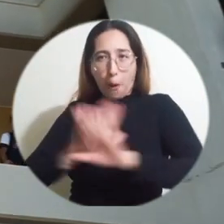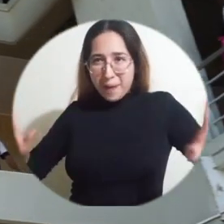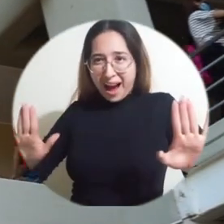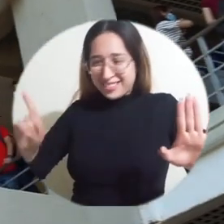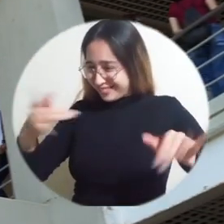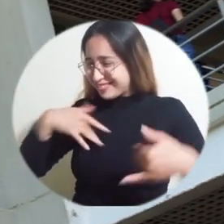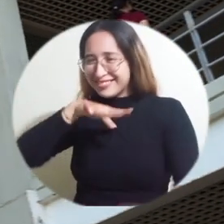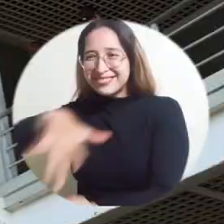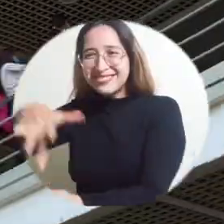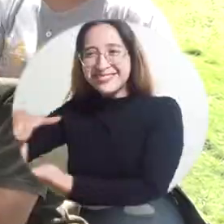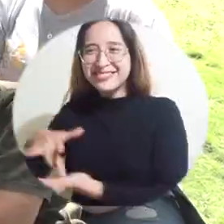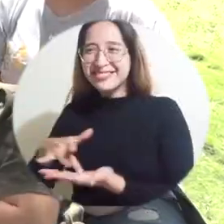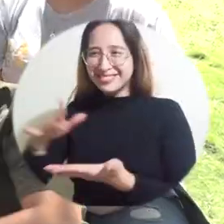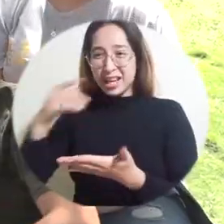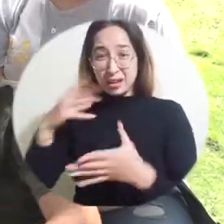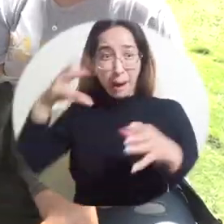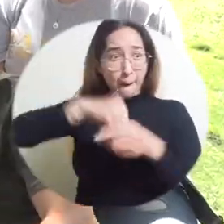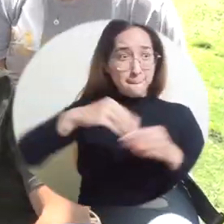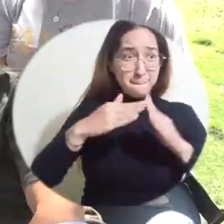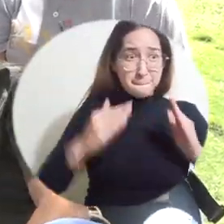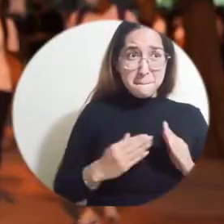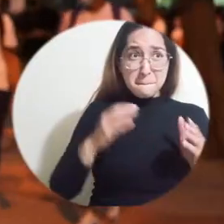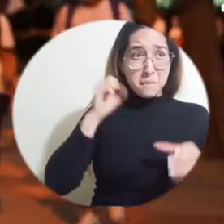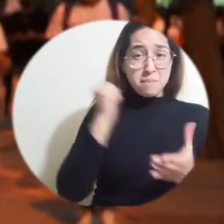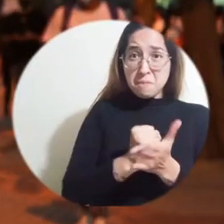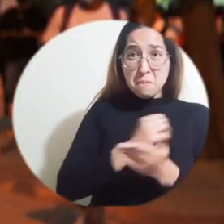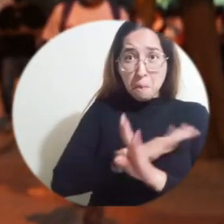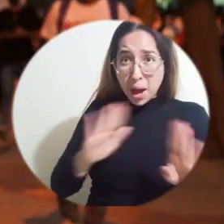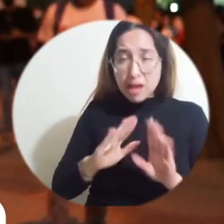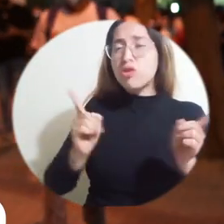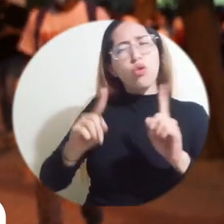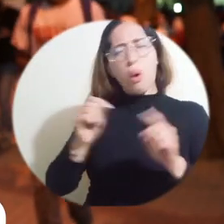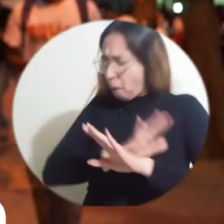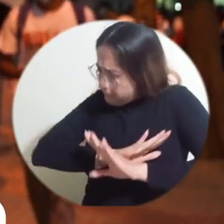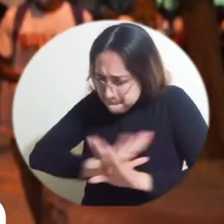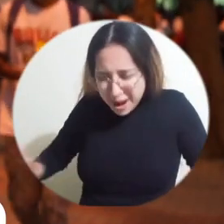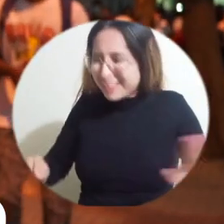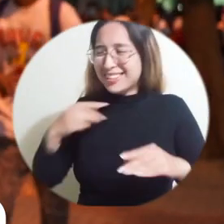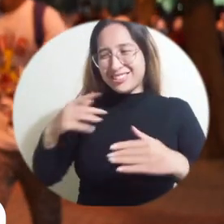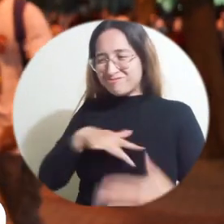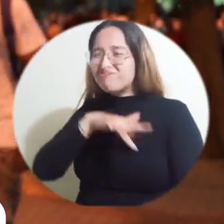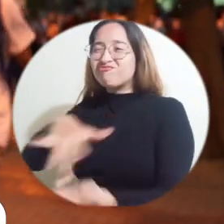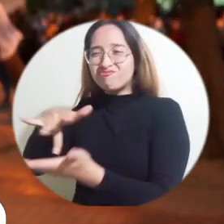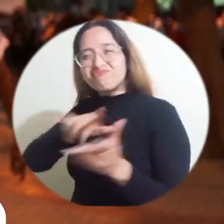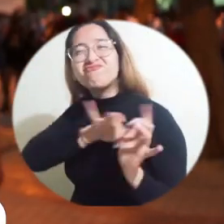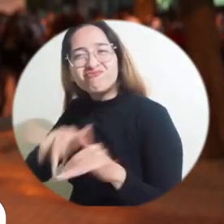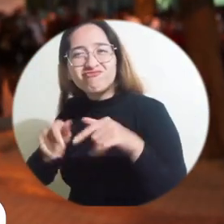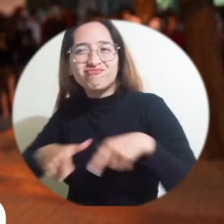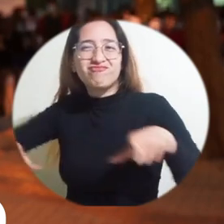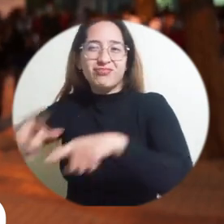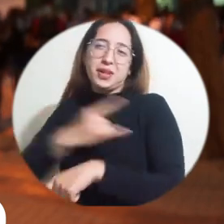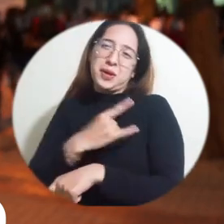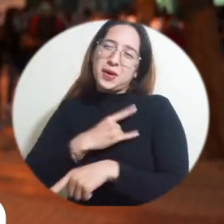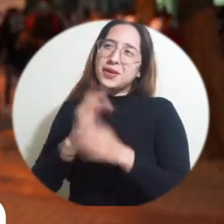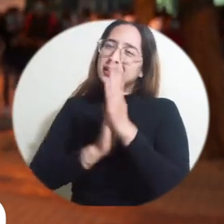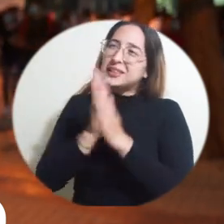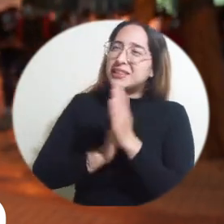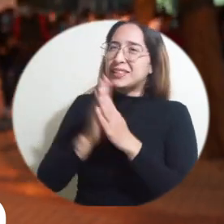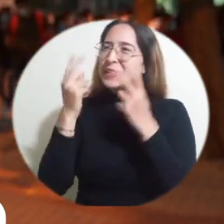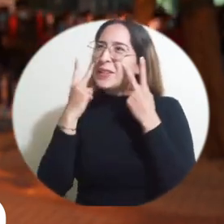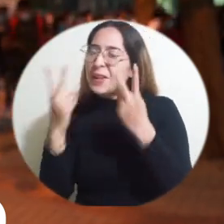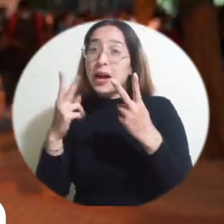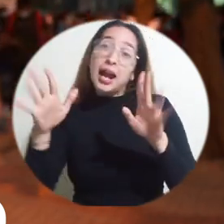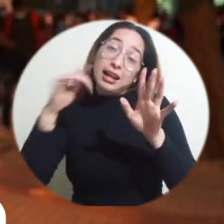culminar su formación profesional sin volverse a confinar. Tener medidas de bioseguridad, siempre llevar su alcohol, estar siempre